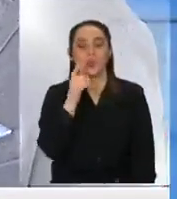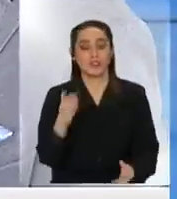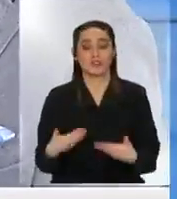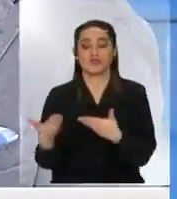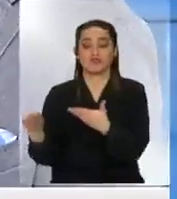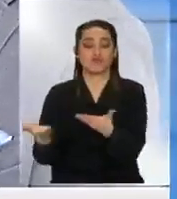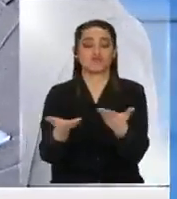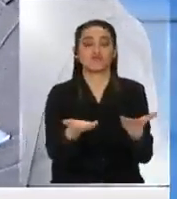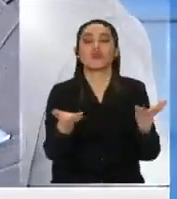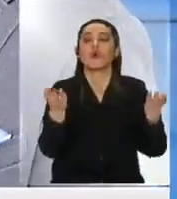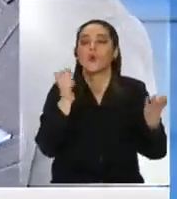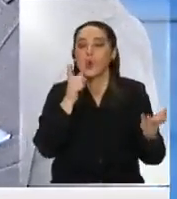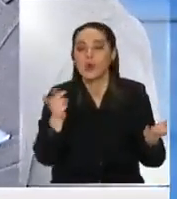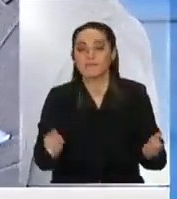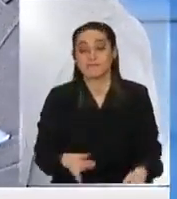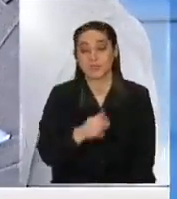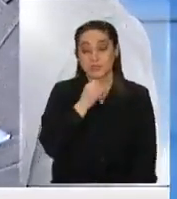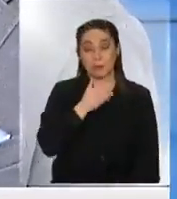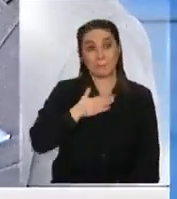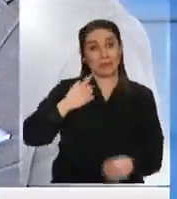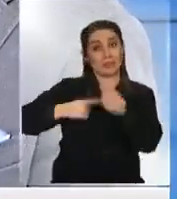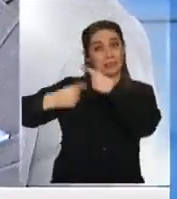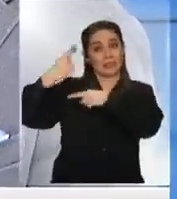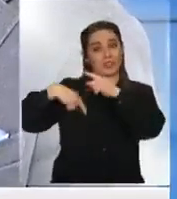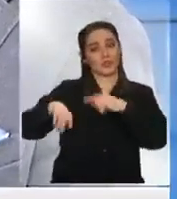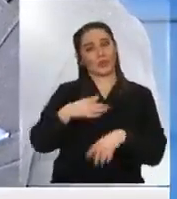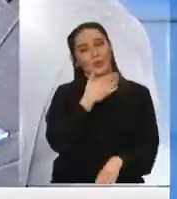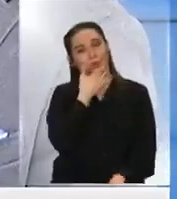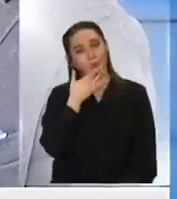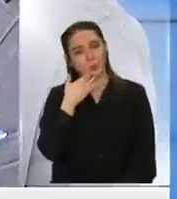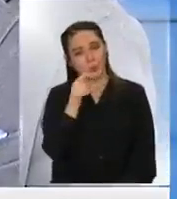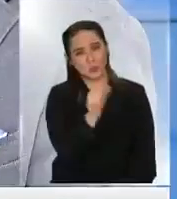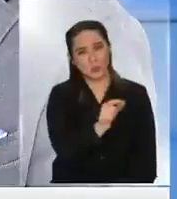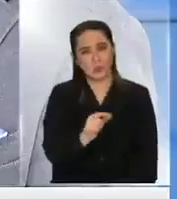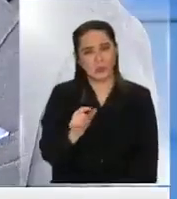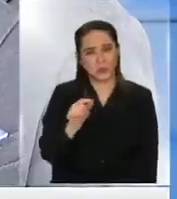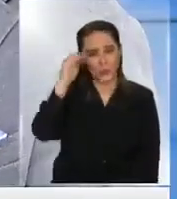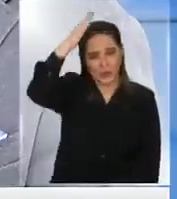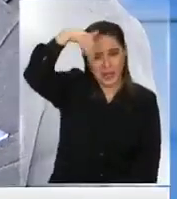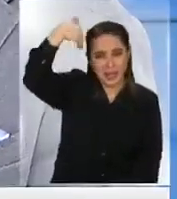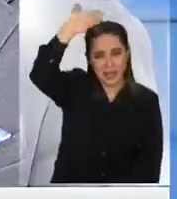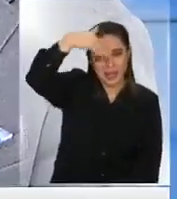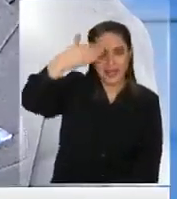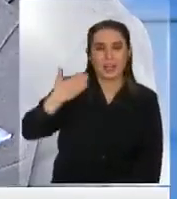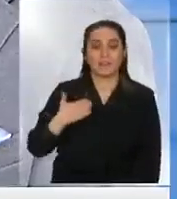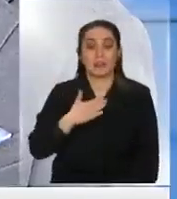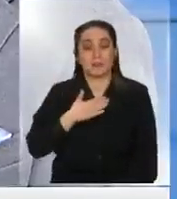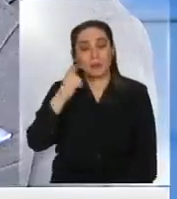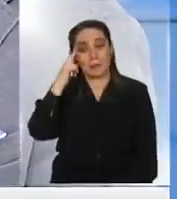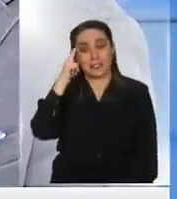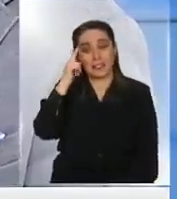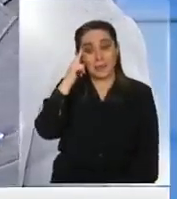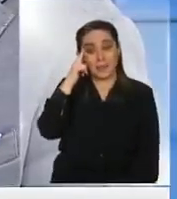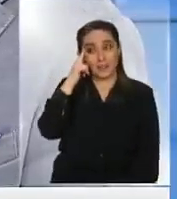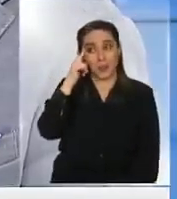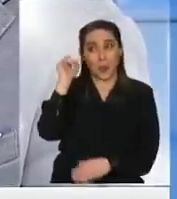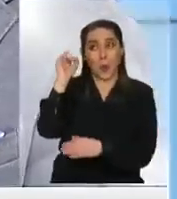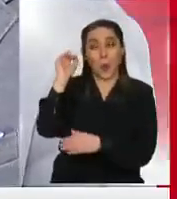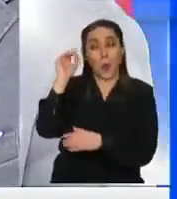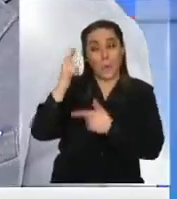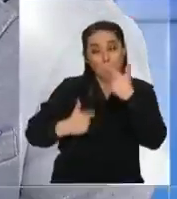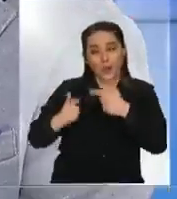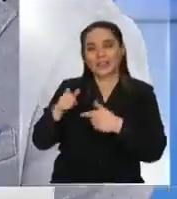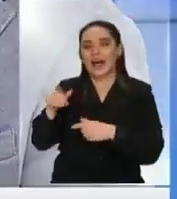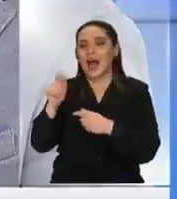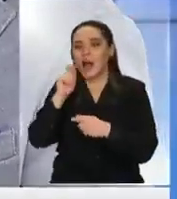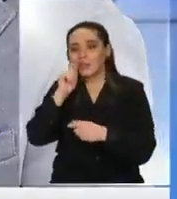no sé es que mira por mis tradiciones iría los dulces árabes y por efectivamente mi ideología iría las guaguitas pero no colegio